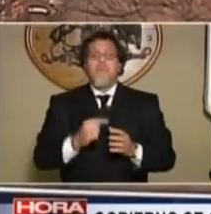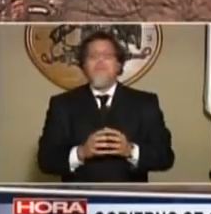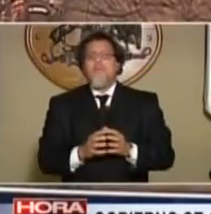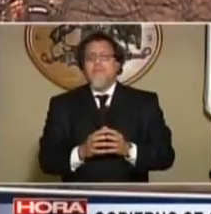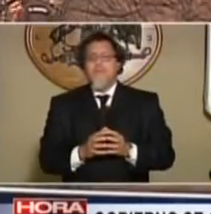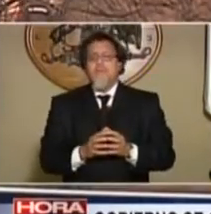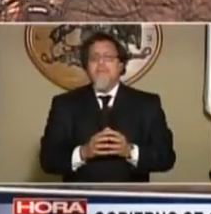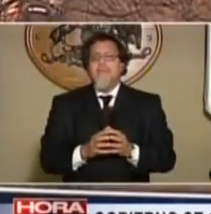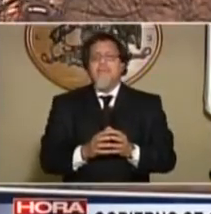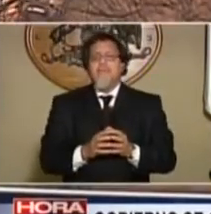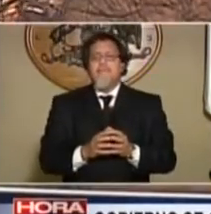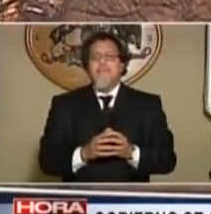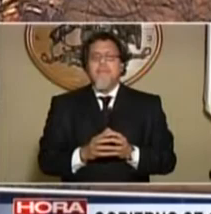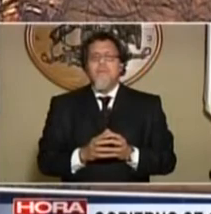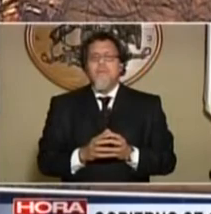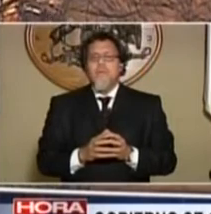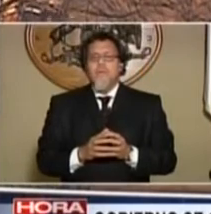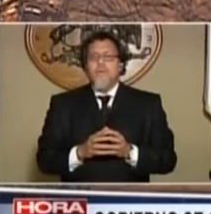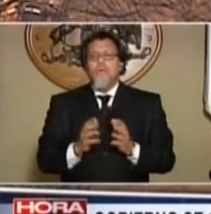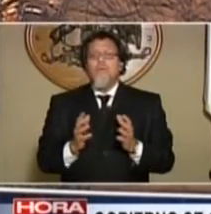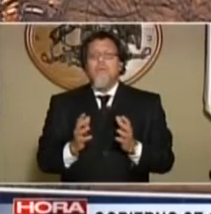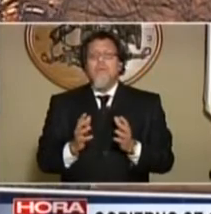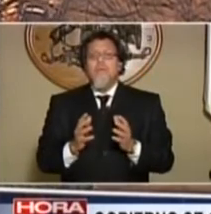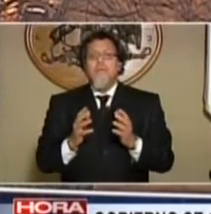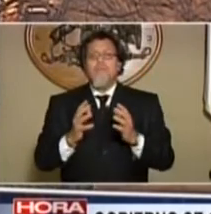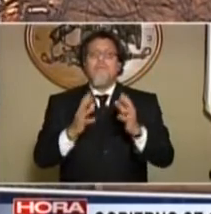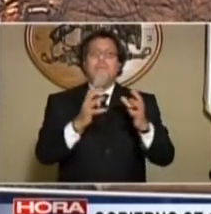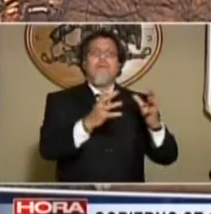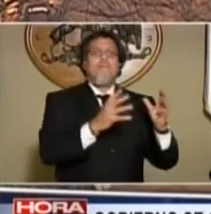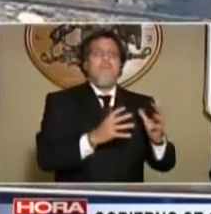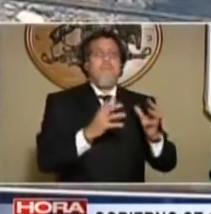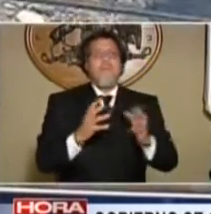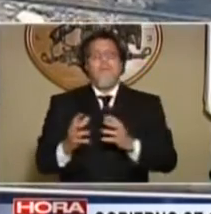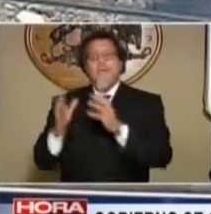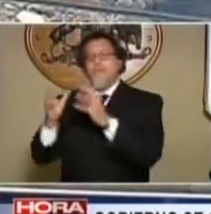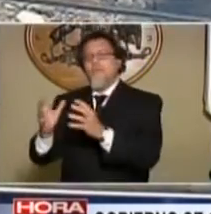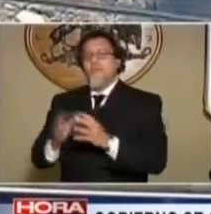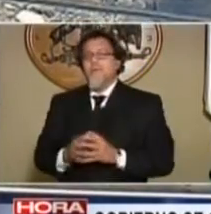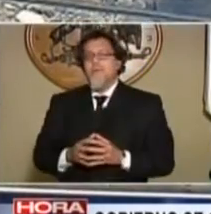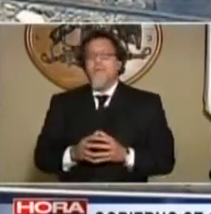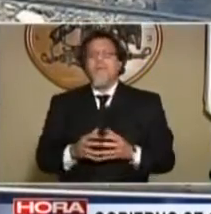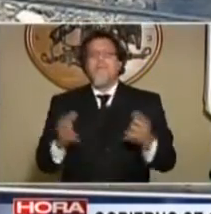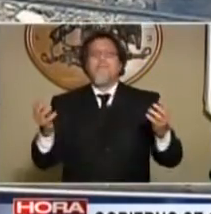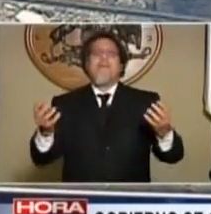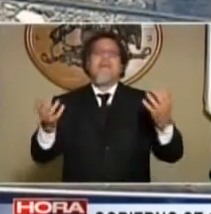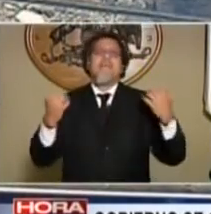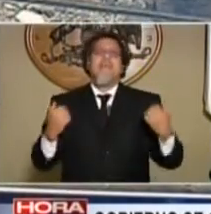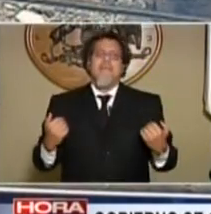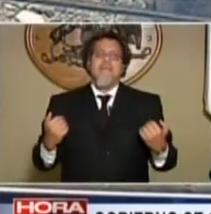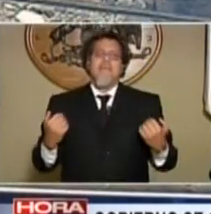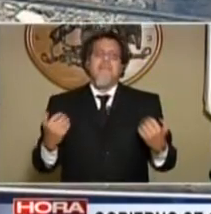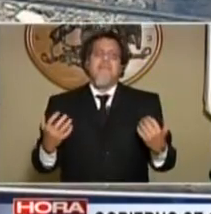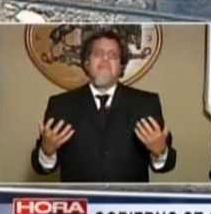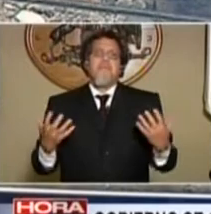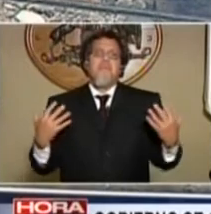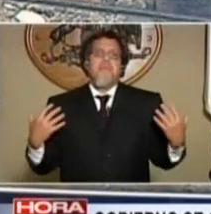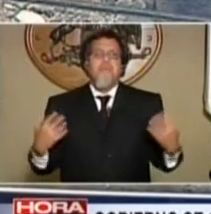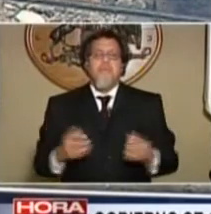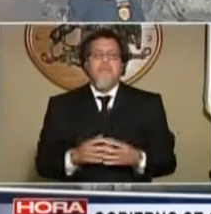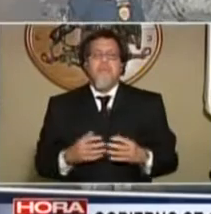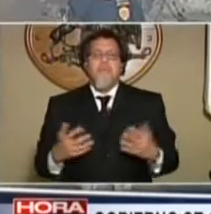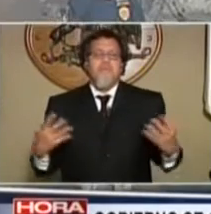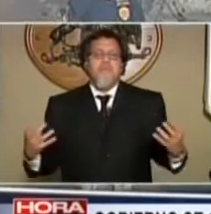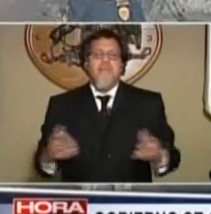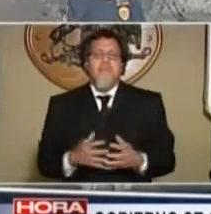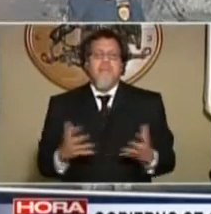normidad, el gobierno anterior avanzó bastante en el tema de campamento. Lo que ocurre es que tú terminas un campamento y nace otro, porque hay un tema más de atrás, que tiene que ver con el